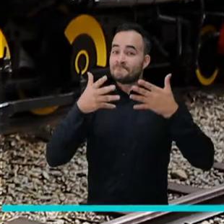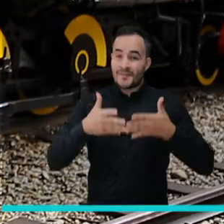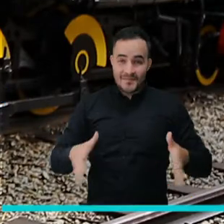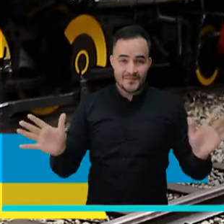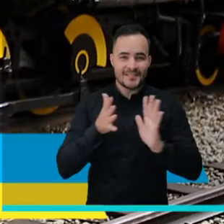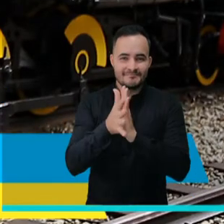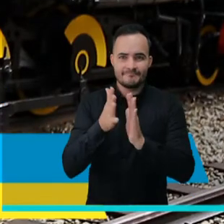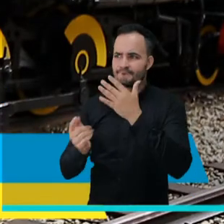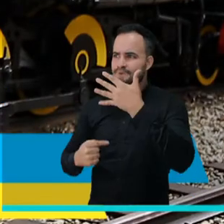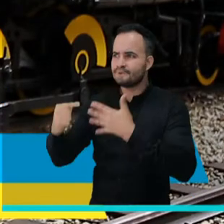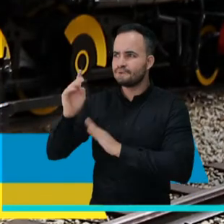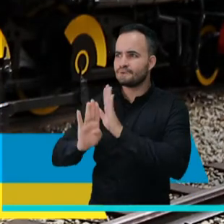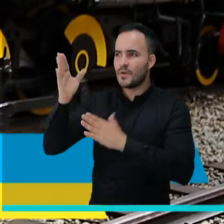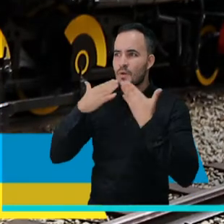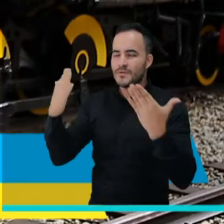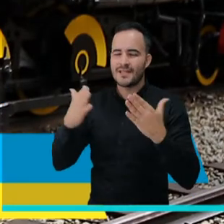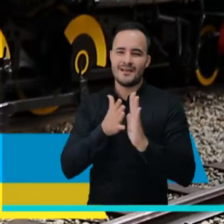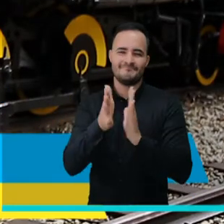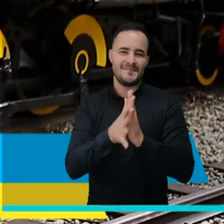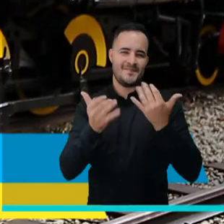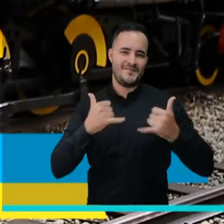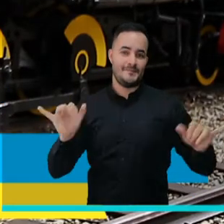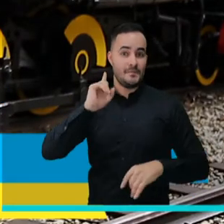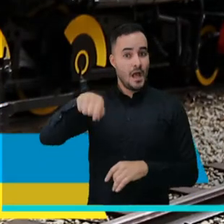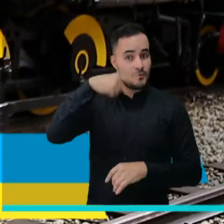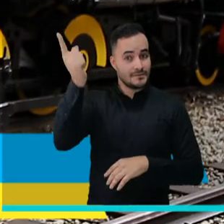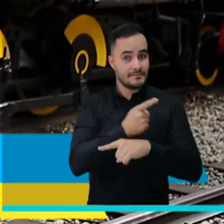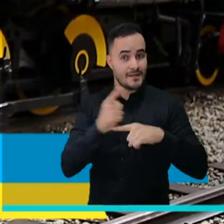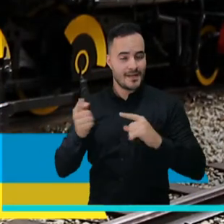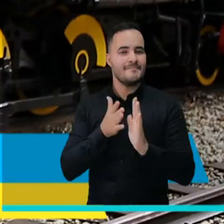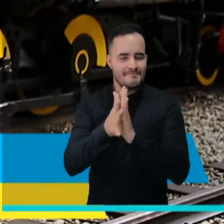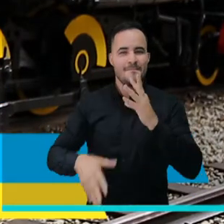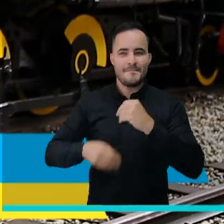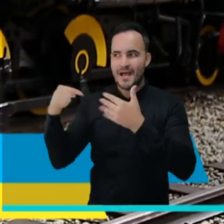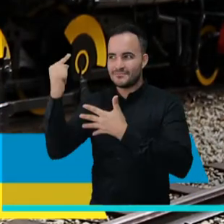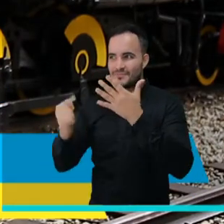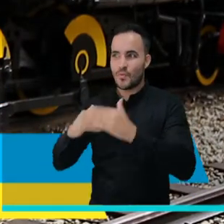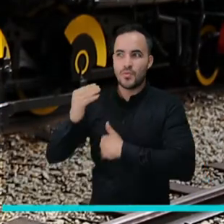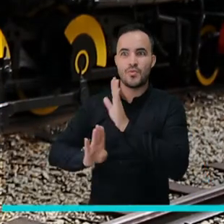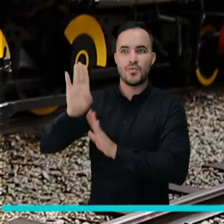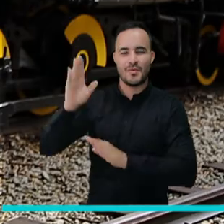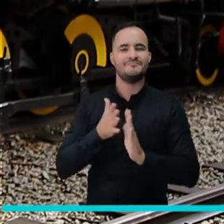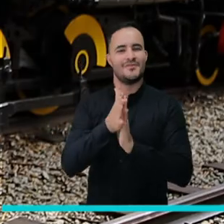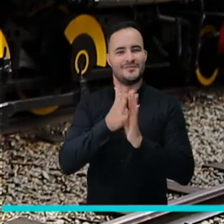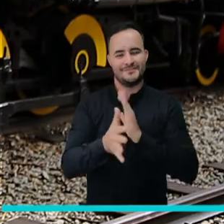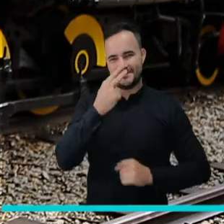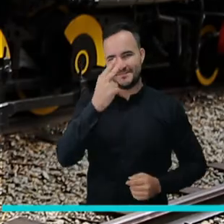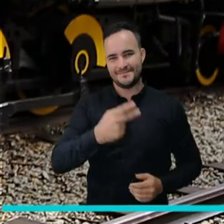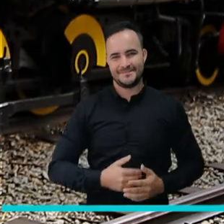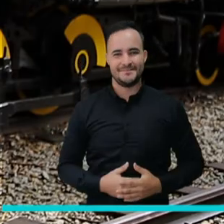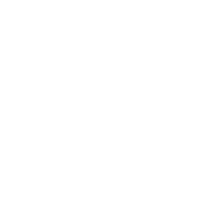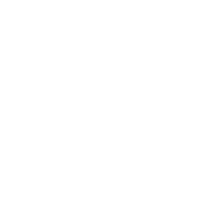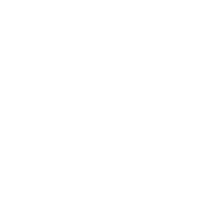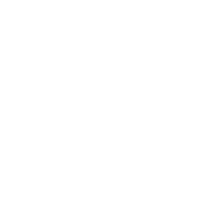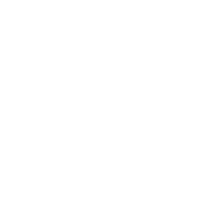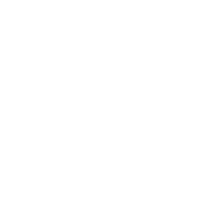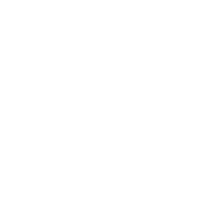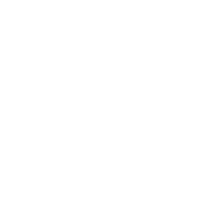Hasta aquí esta emisión de Medellín Conecta TV. Los esperamos la próxima semana con más historias de nuestra Medellín Futuro.